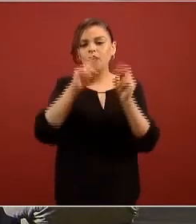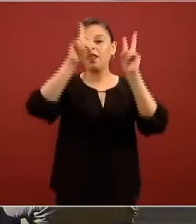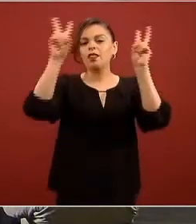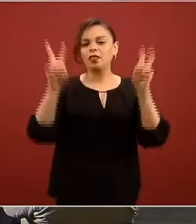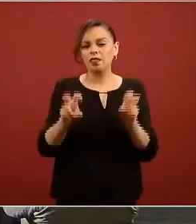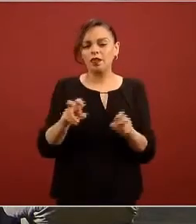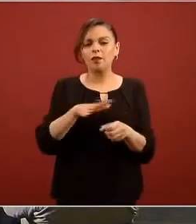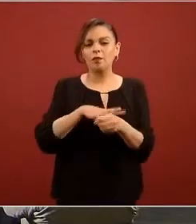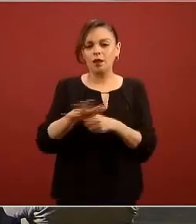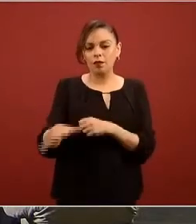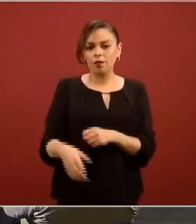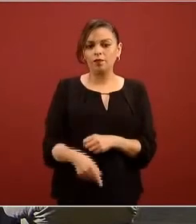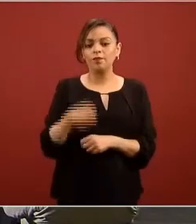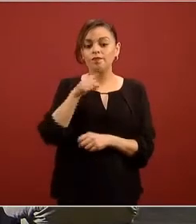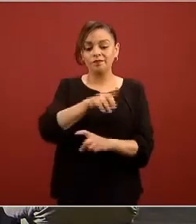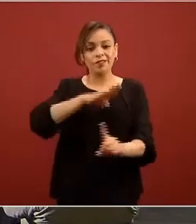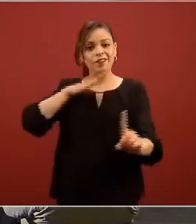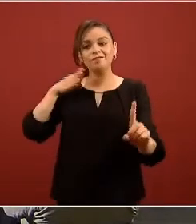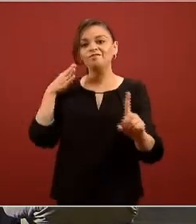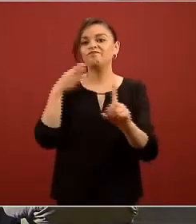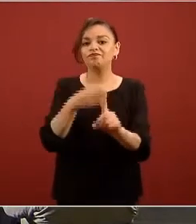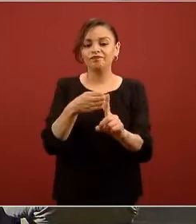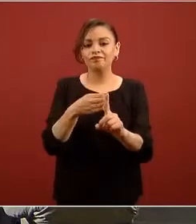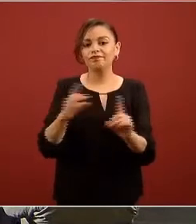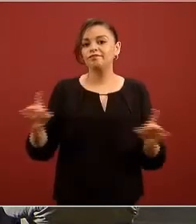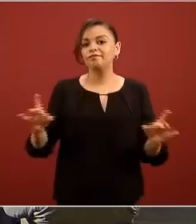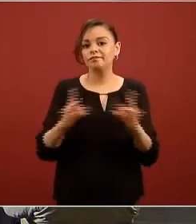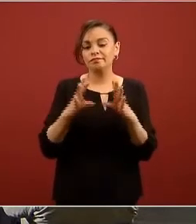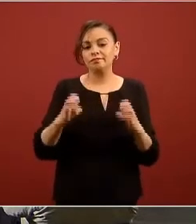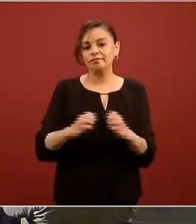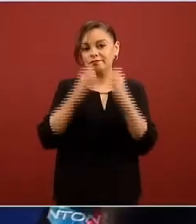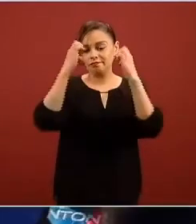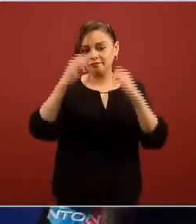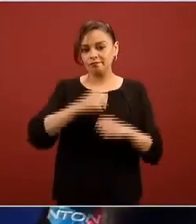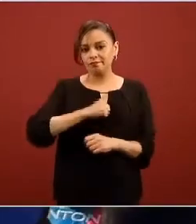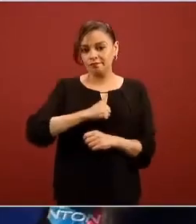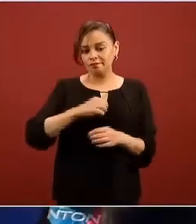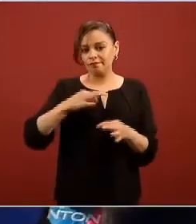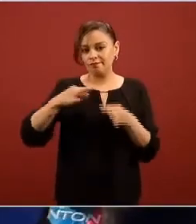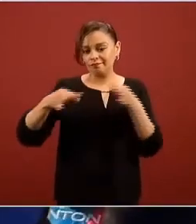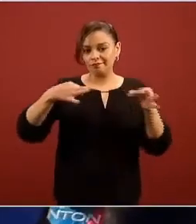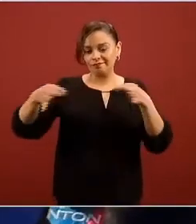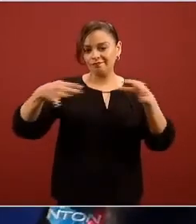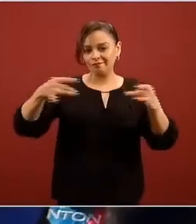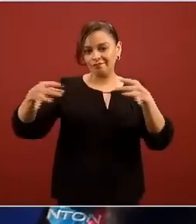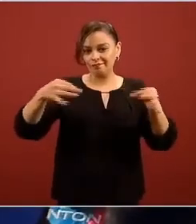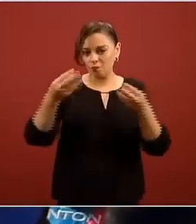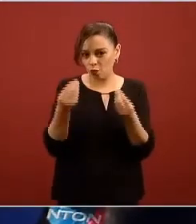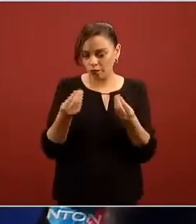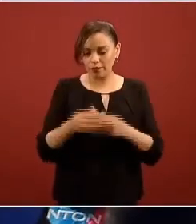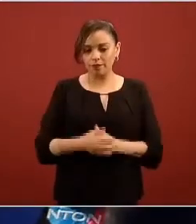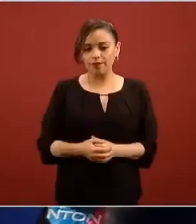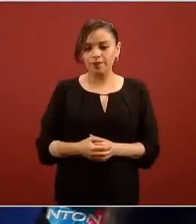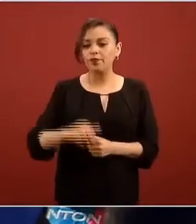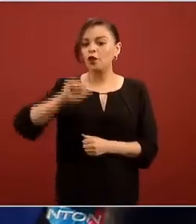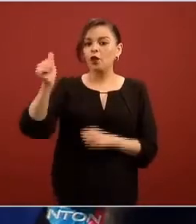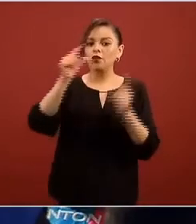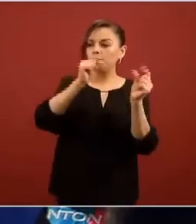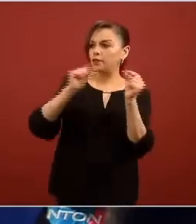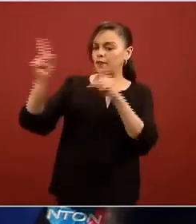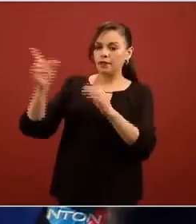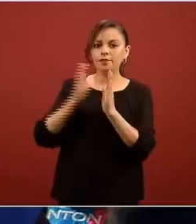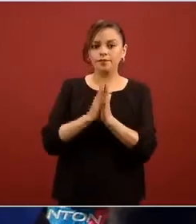de esta emergencia sanitaria que le han estado preguntando al señor presidente si me pasan la siguiente por favor